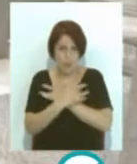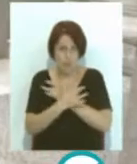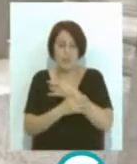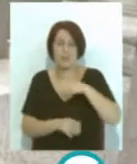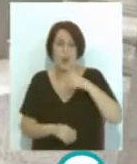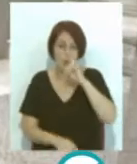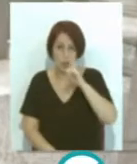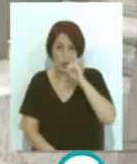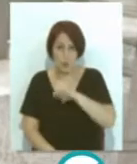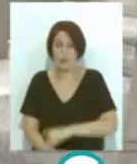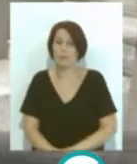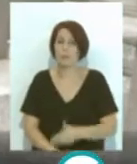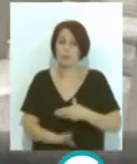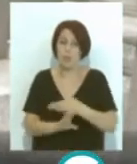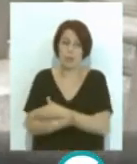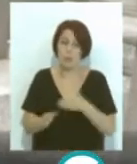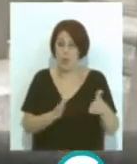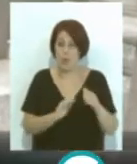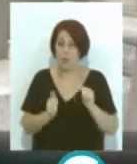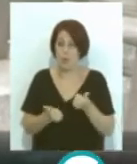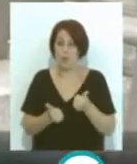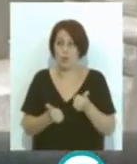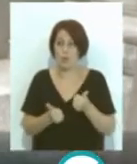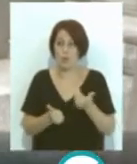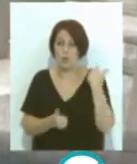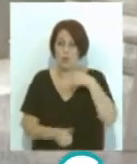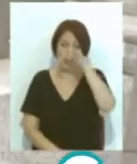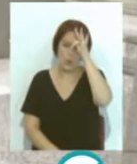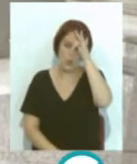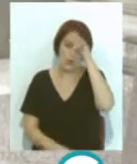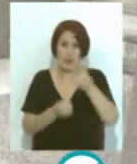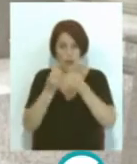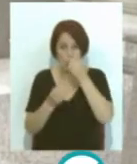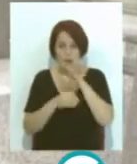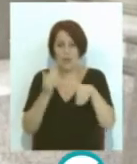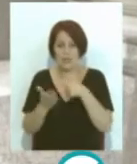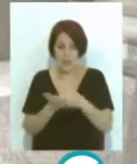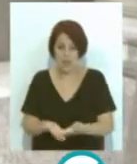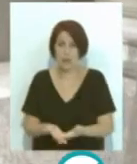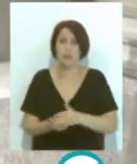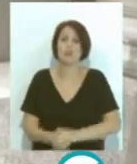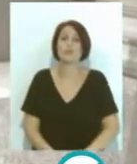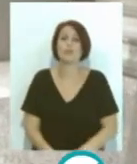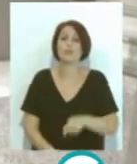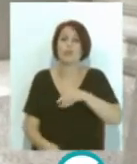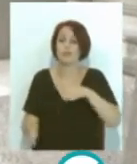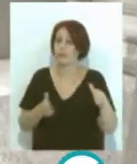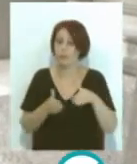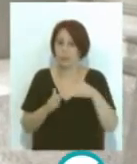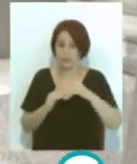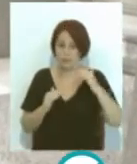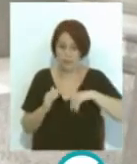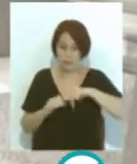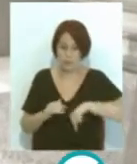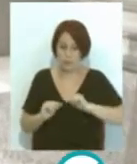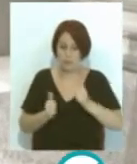Cortadura. Estaba en pretemporada que empezó el domingo de Ramos y hasta hoy y con la temporada baja que